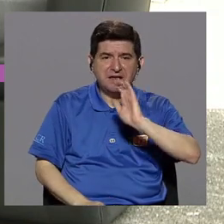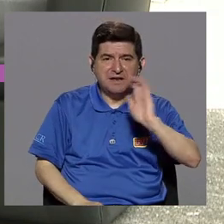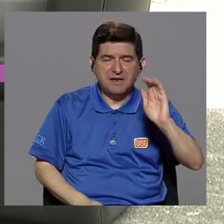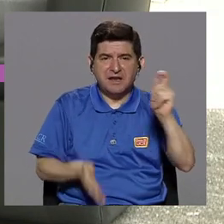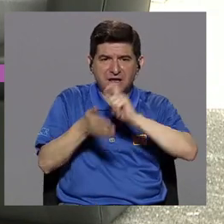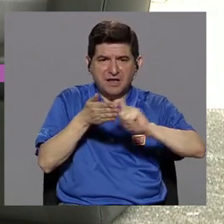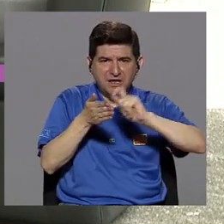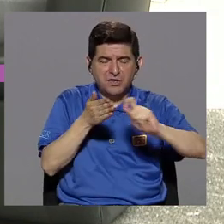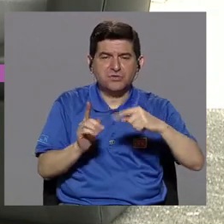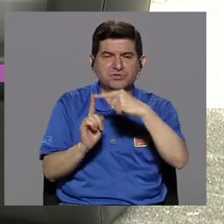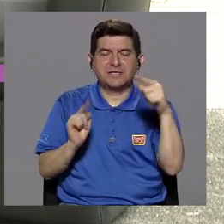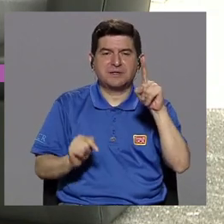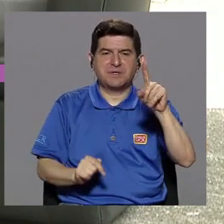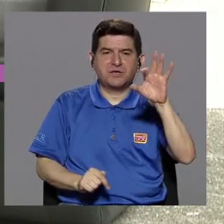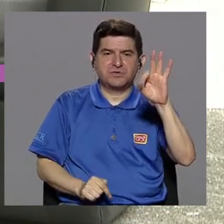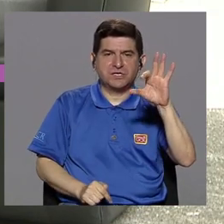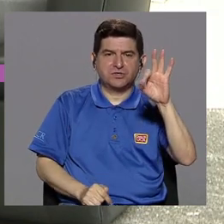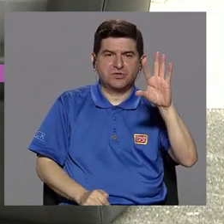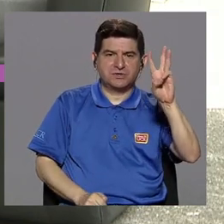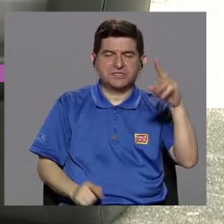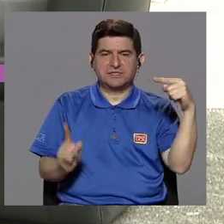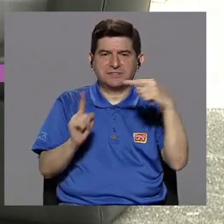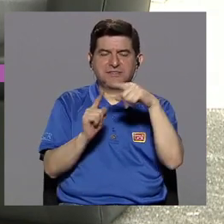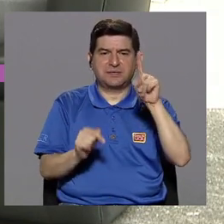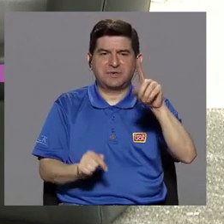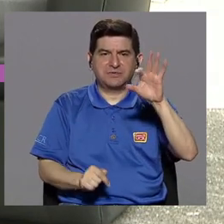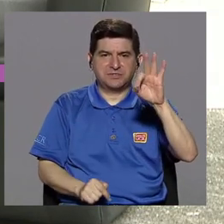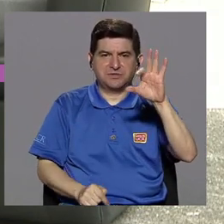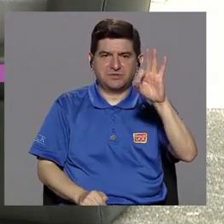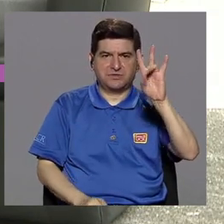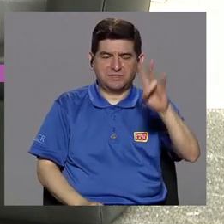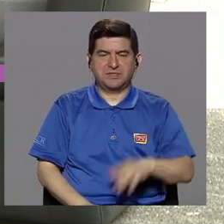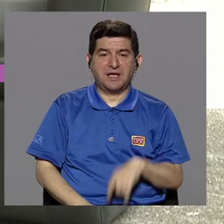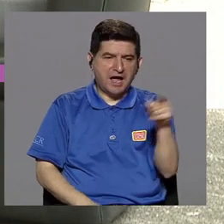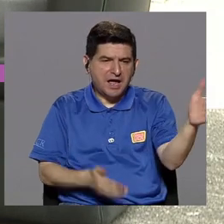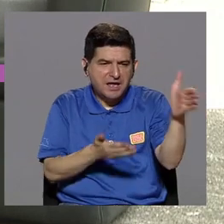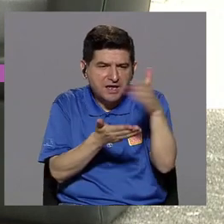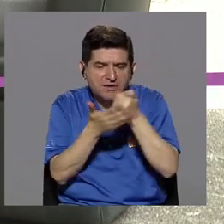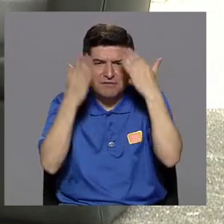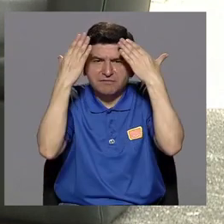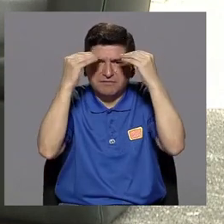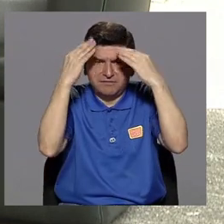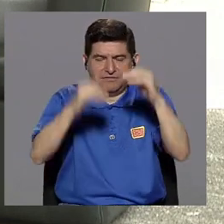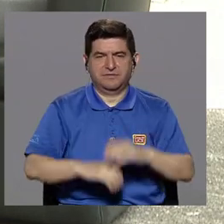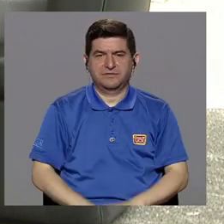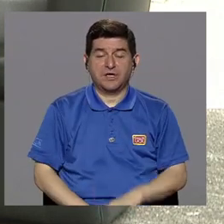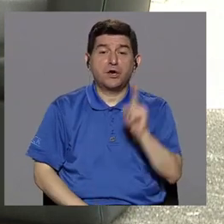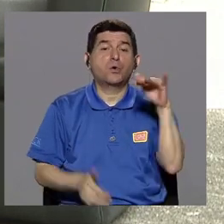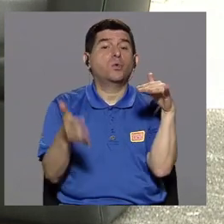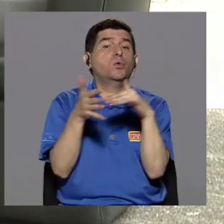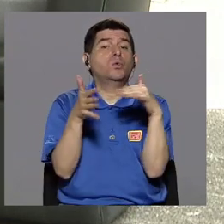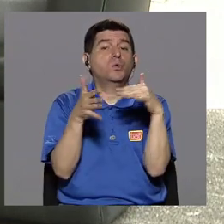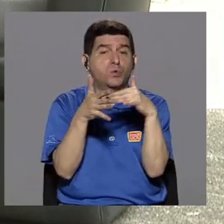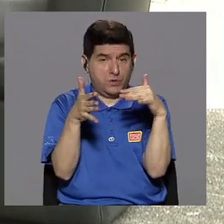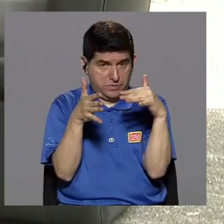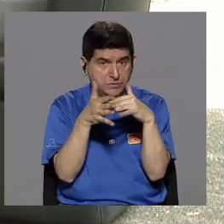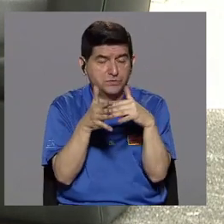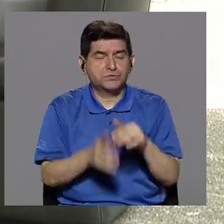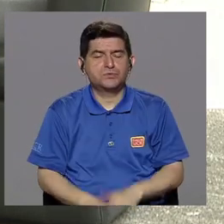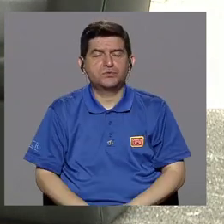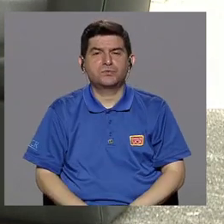desde 1996-1997. Son los años en que se colectaron datos. Por cierto, de un estudio que se